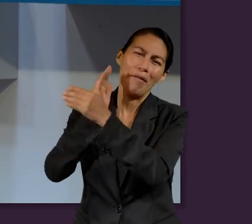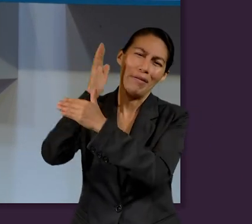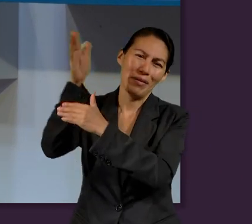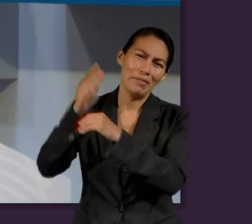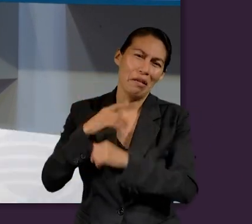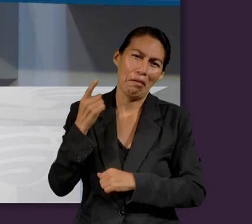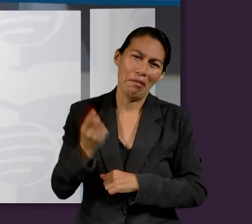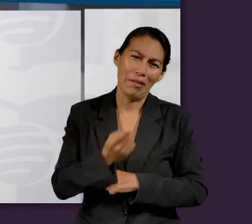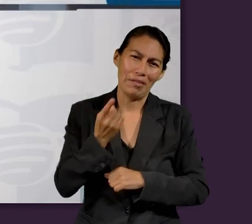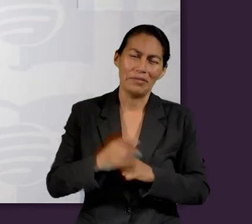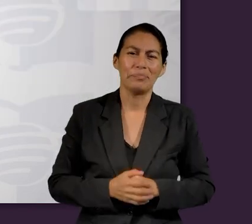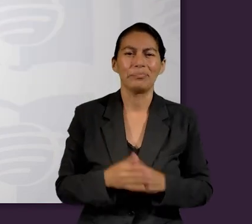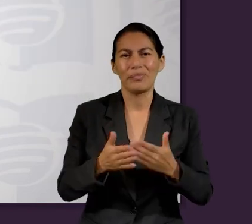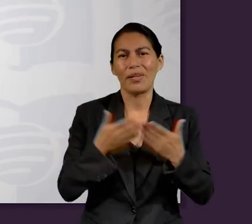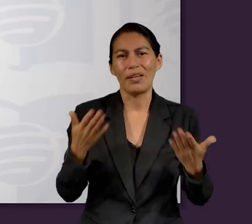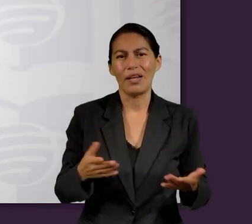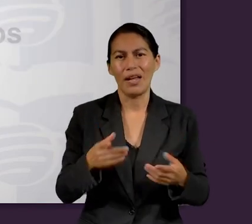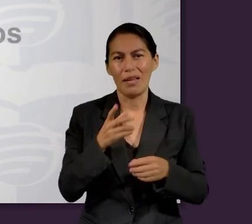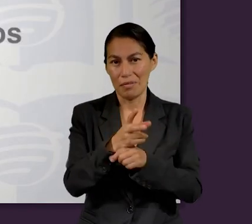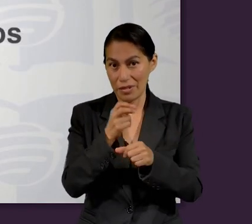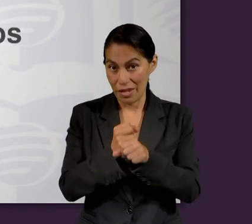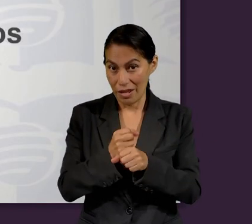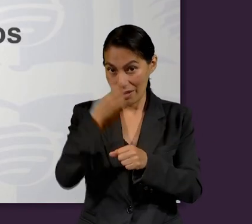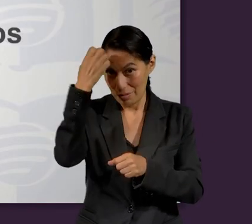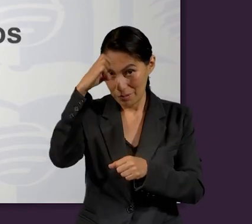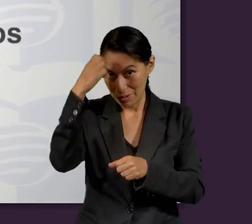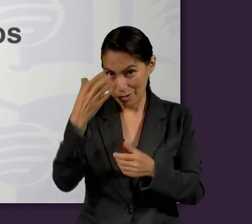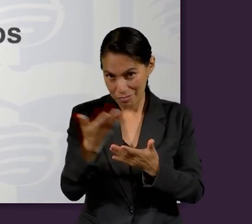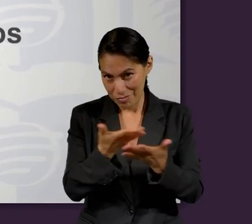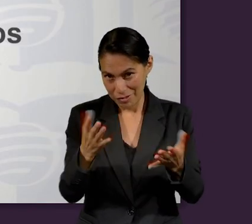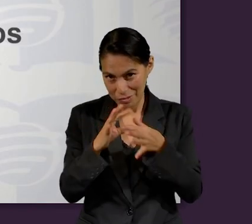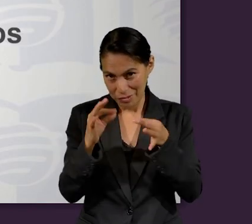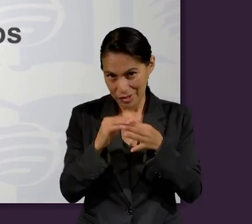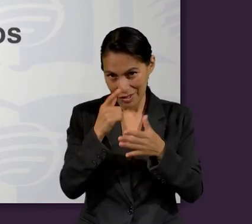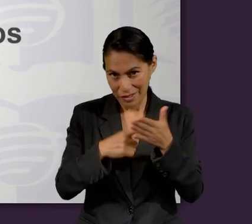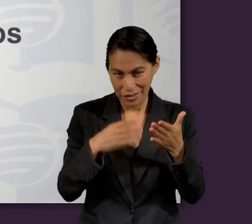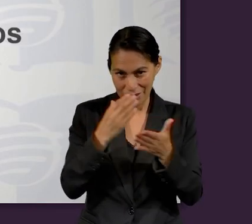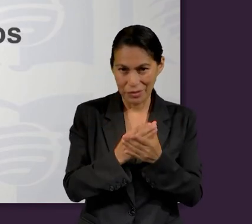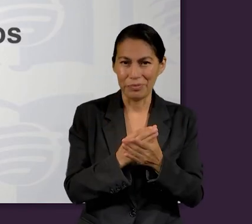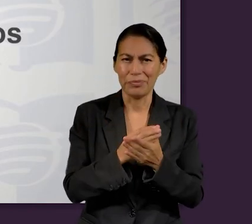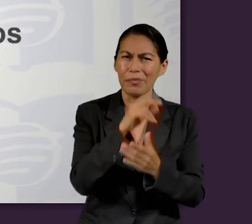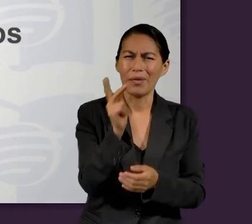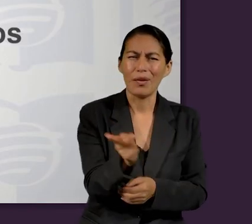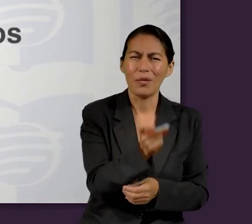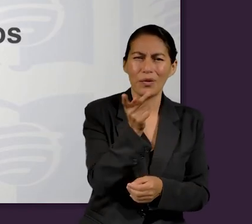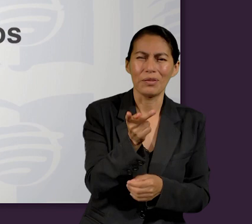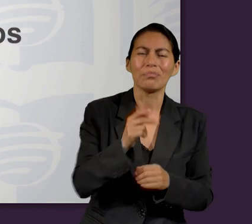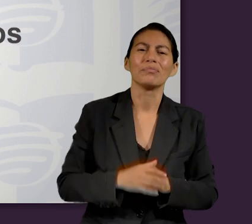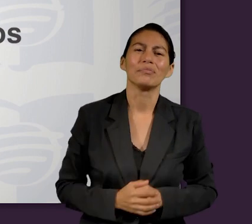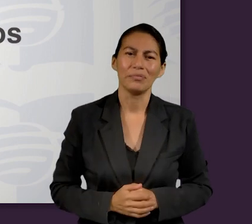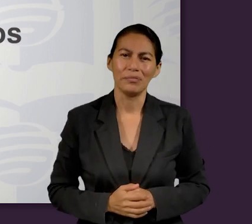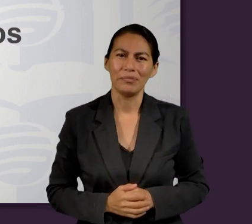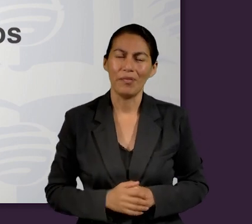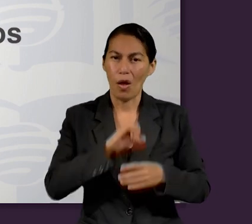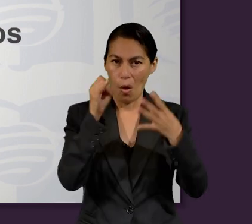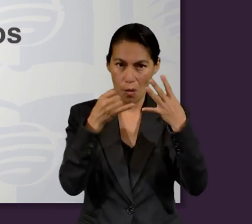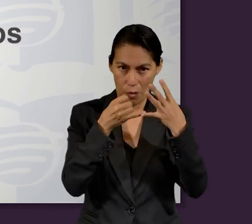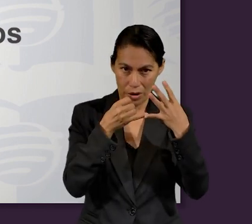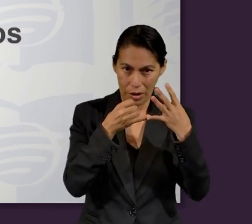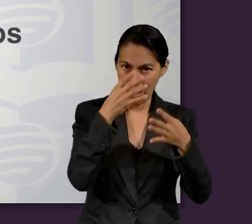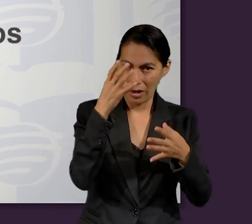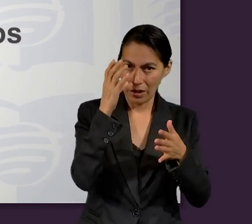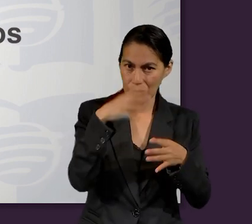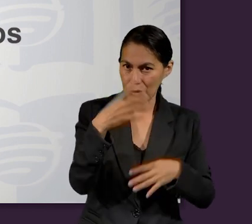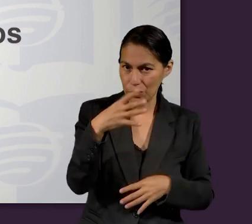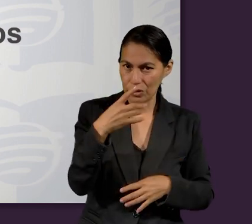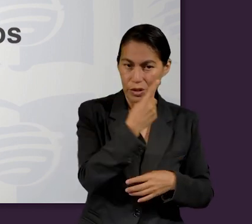en este repaso de la lección. La pregunta es, en Juan 14, 1 al 3, ¿cuál es el consejo